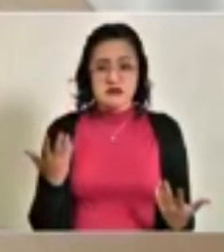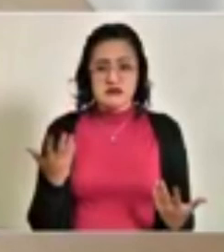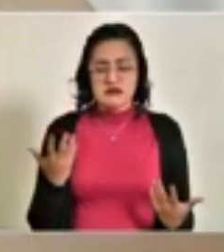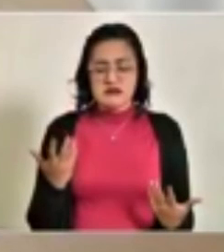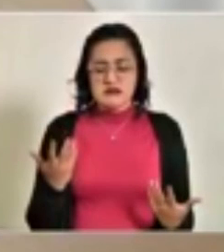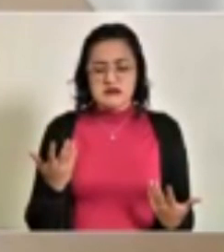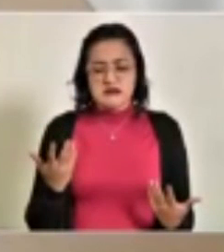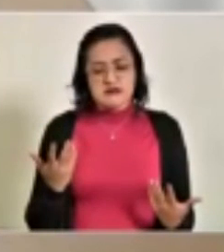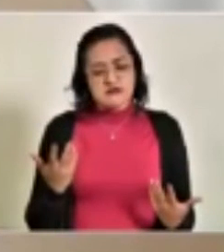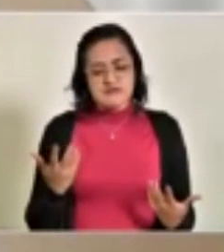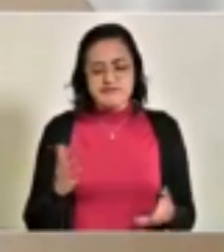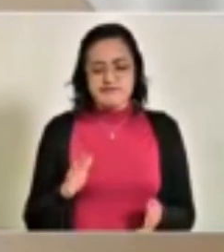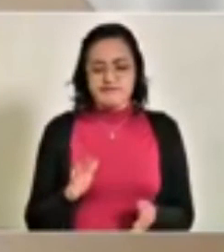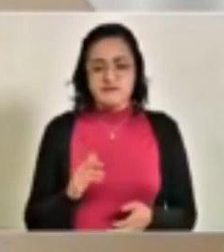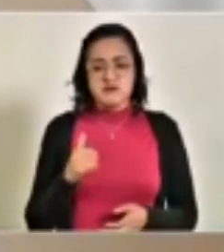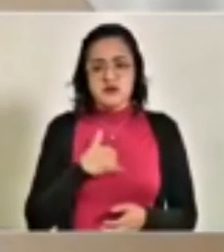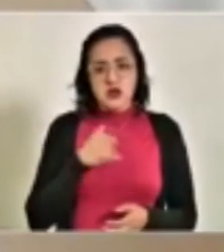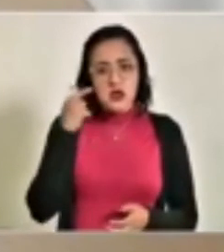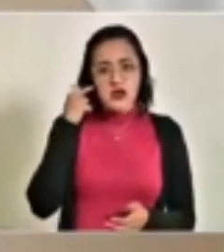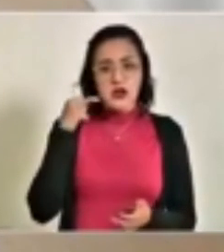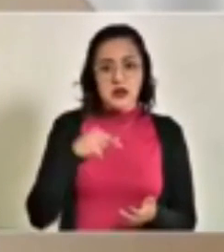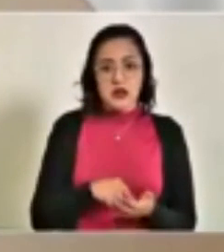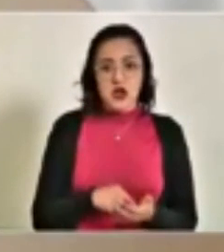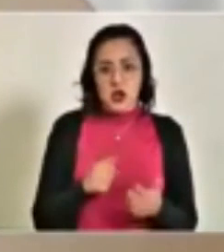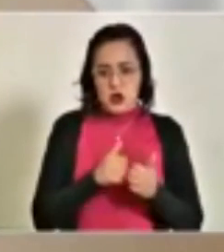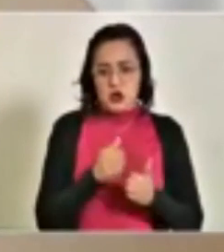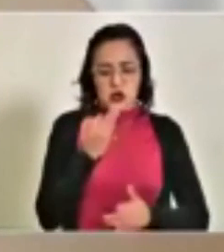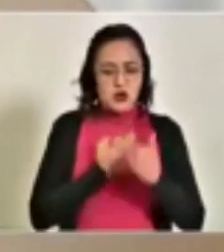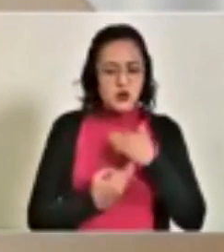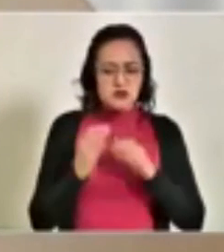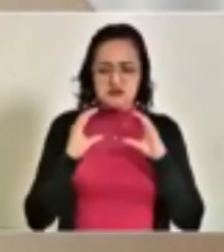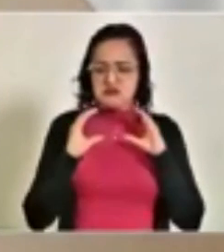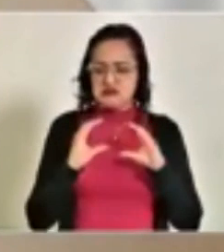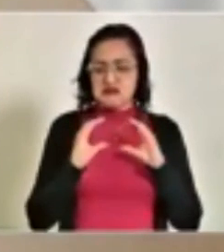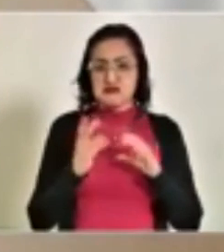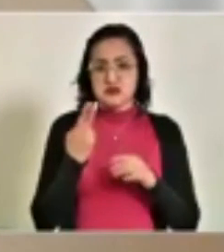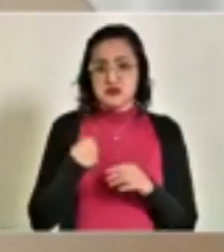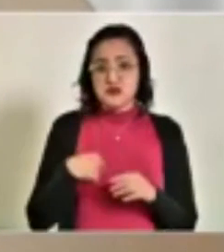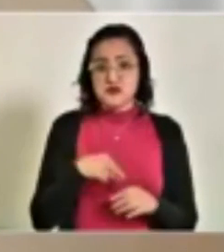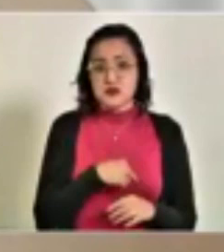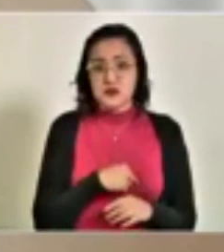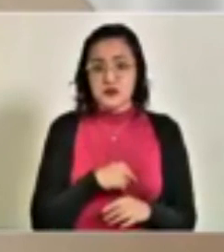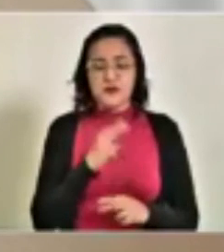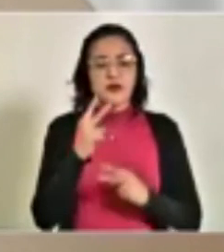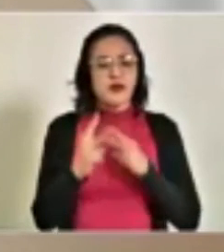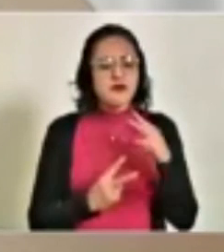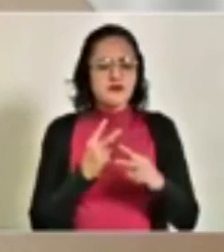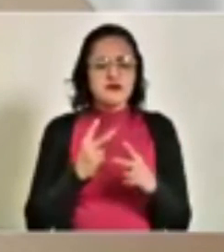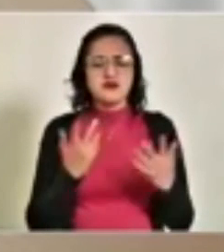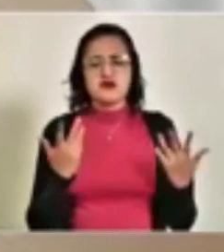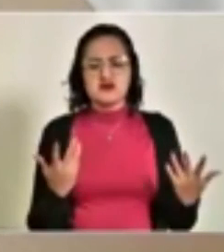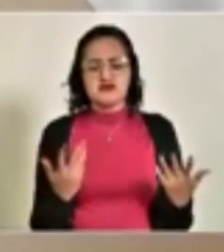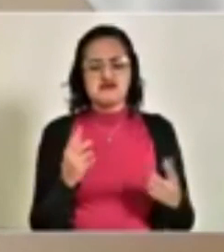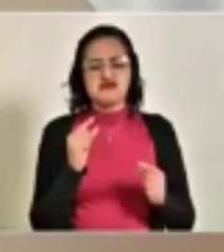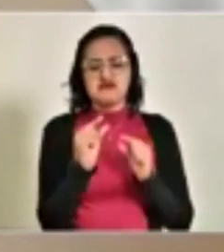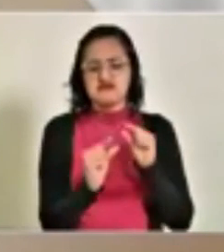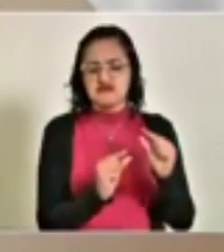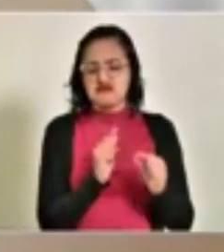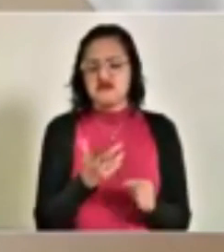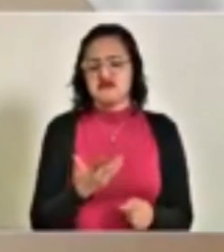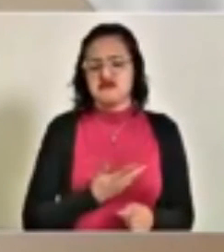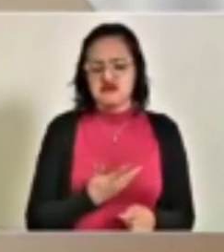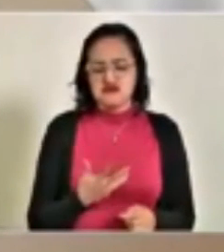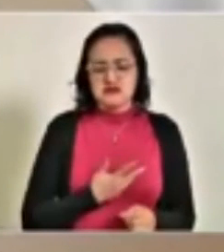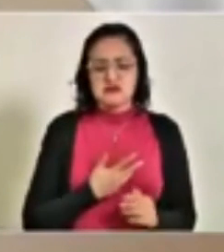Entonces, yo creo que con todas las prevenciones vamos a ir teniendo